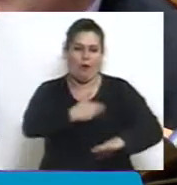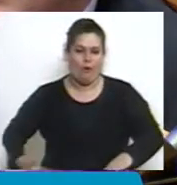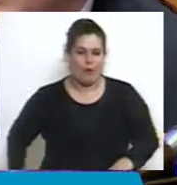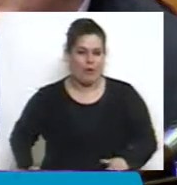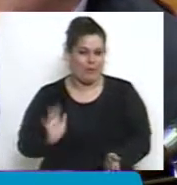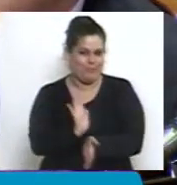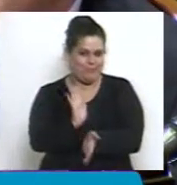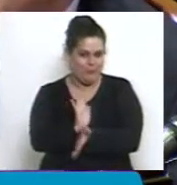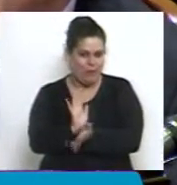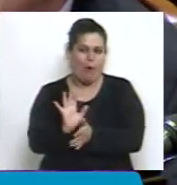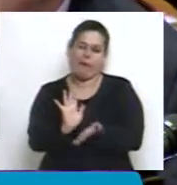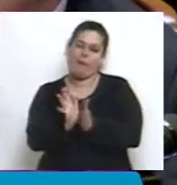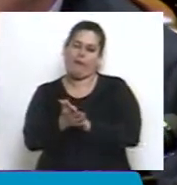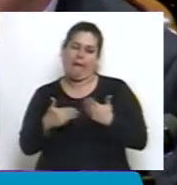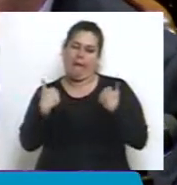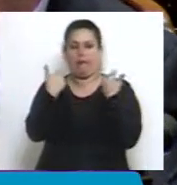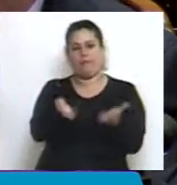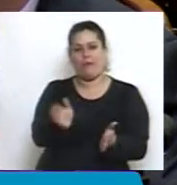favor al nuevo presidente?